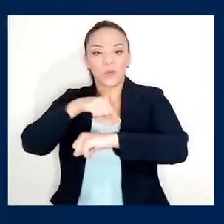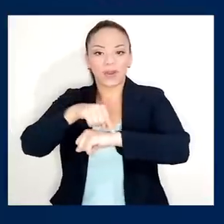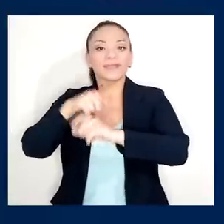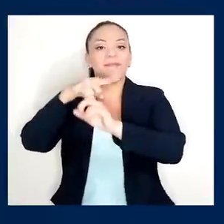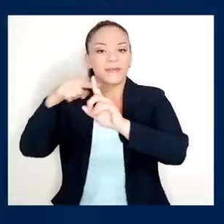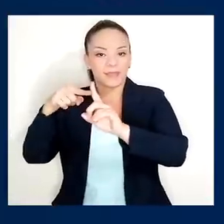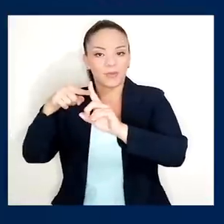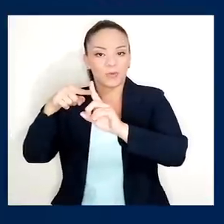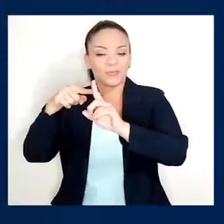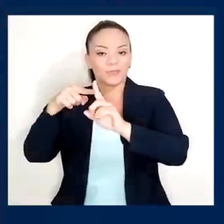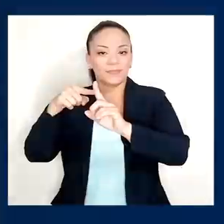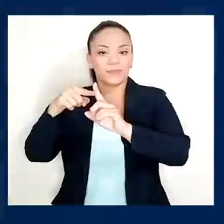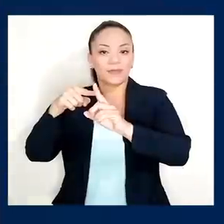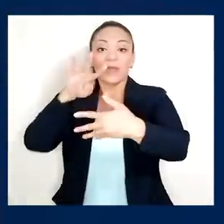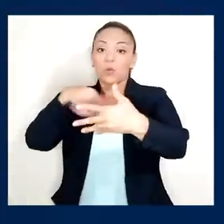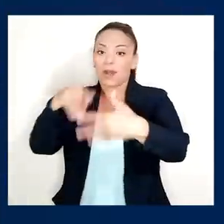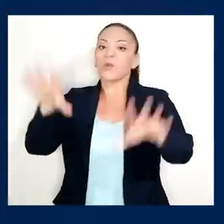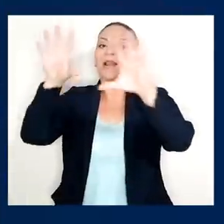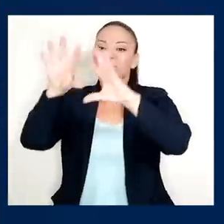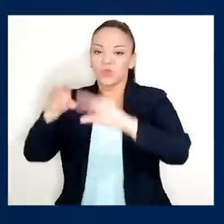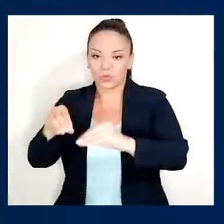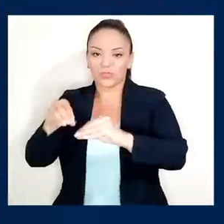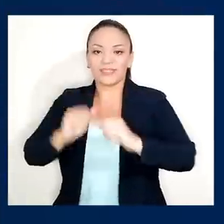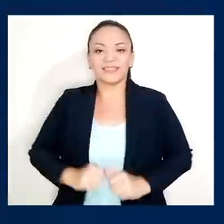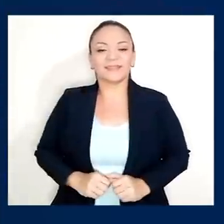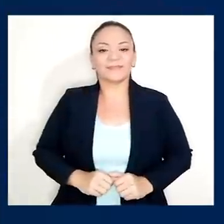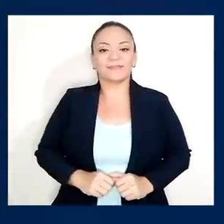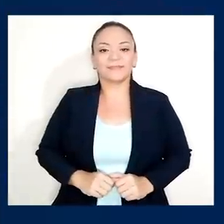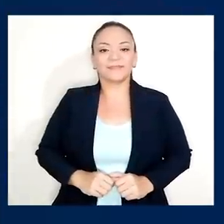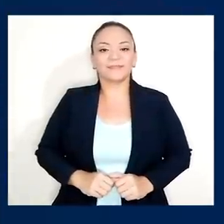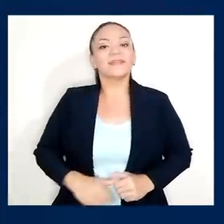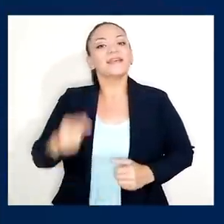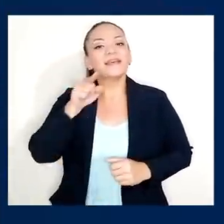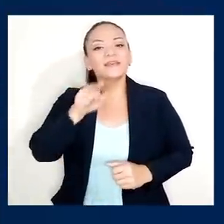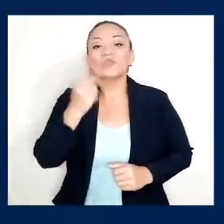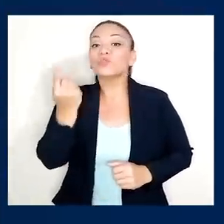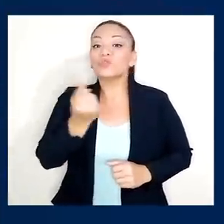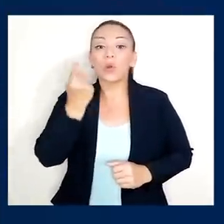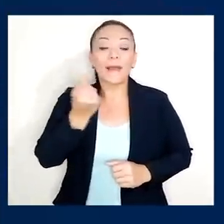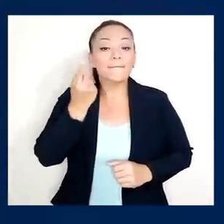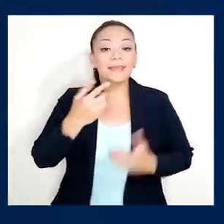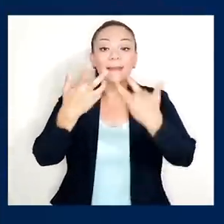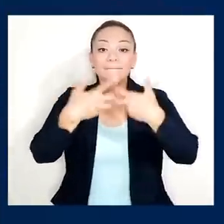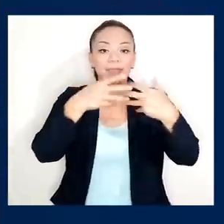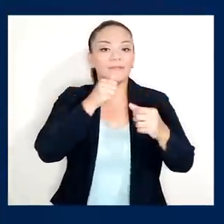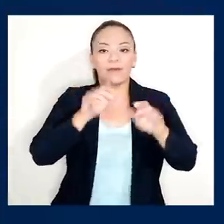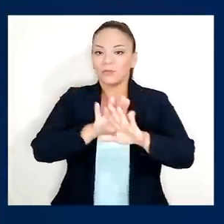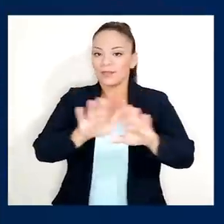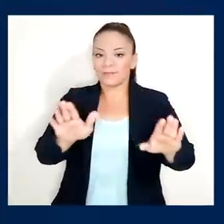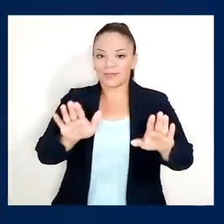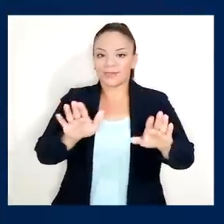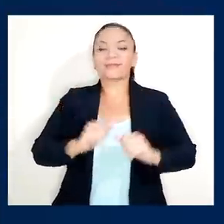y media en el turno de la noche. Eso sí, es solo para empresas privadas